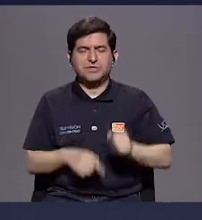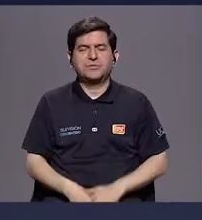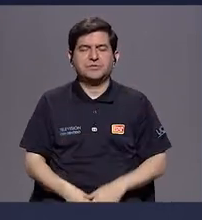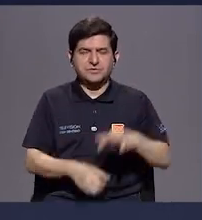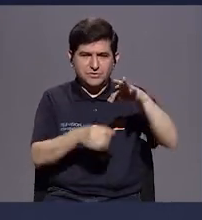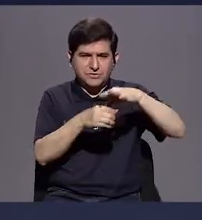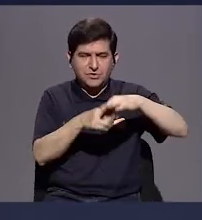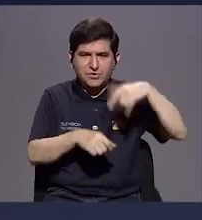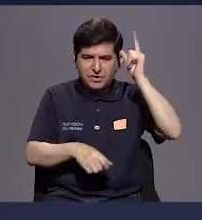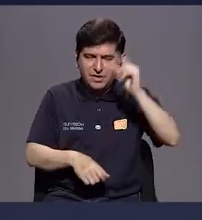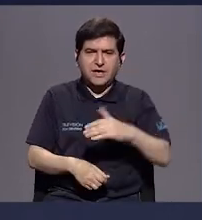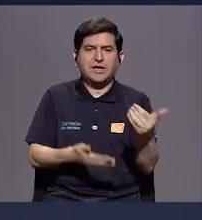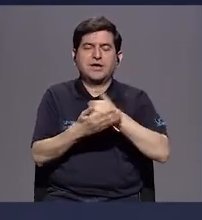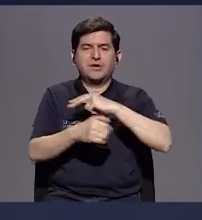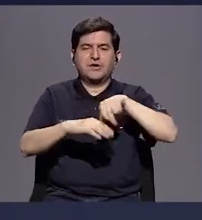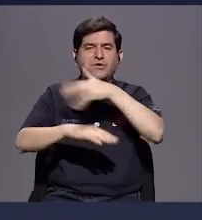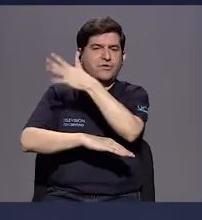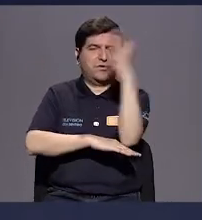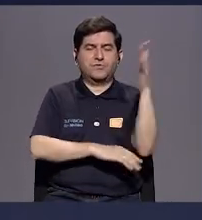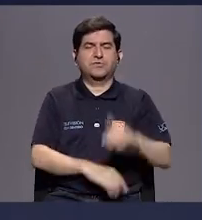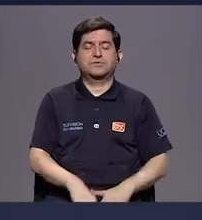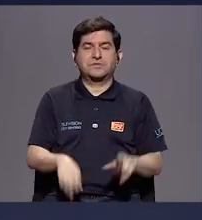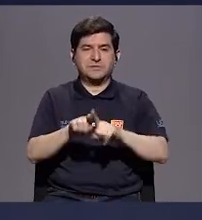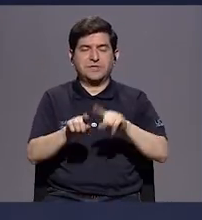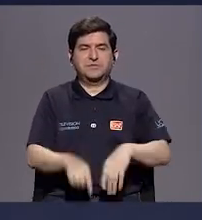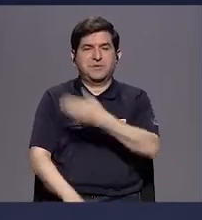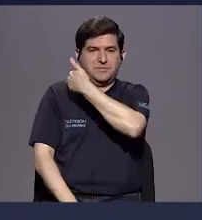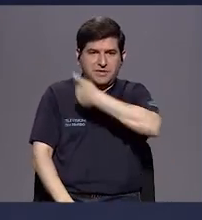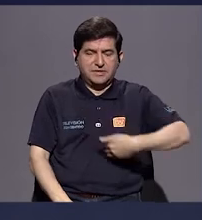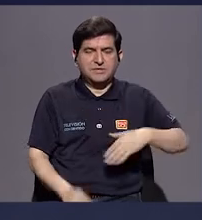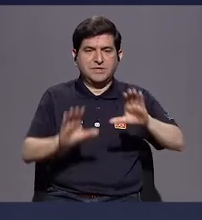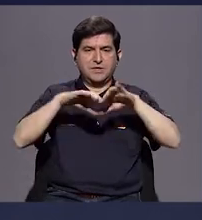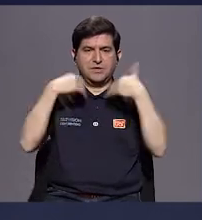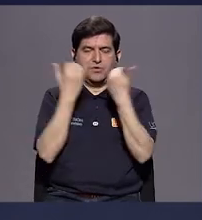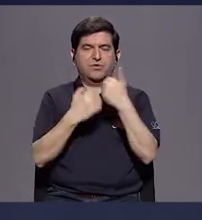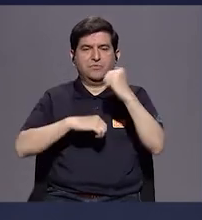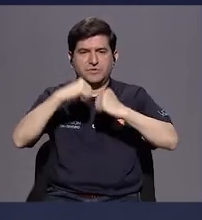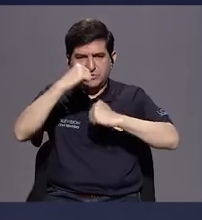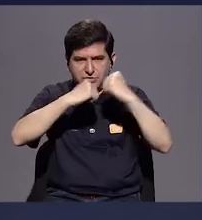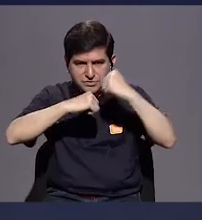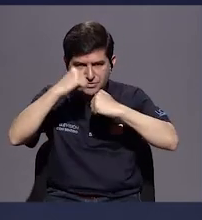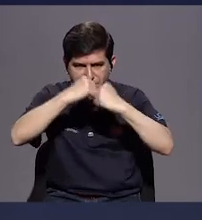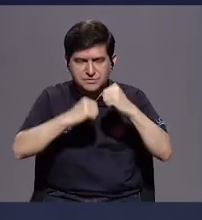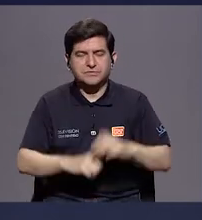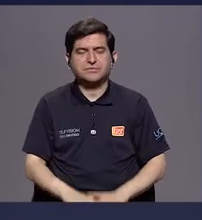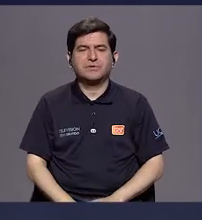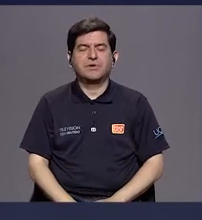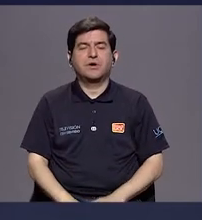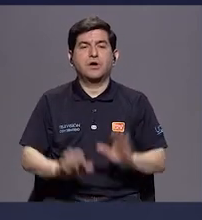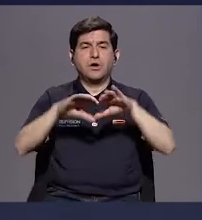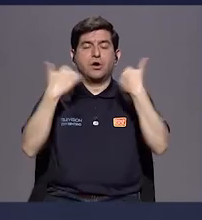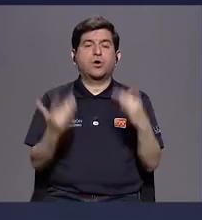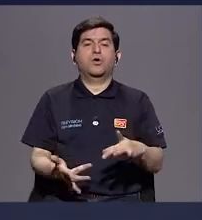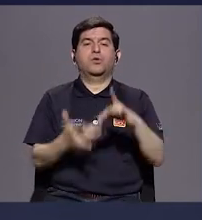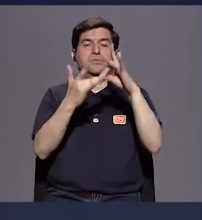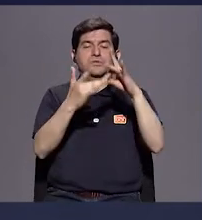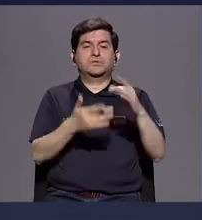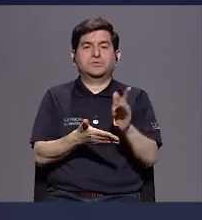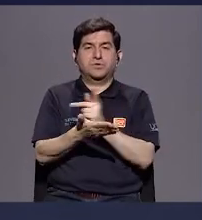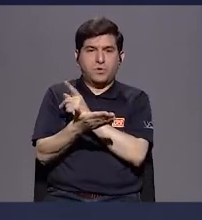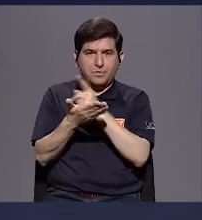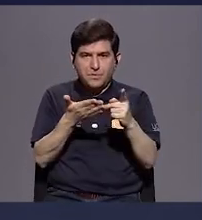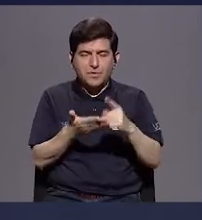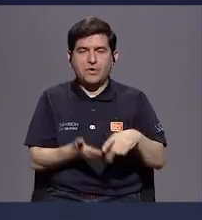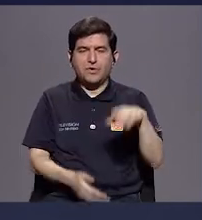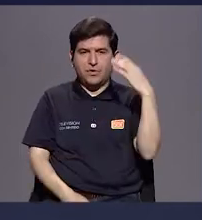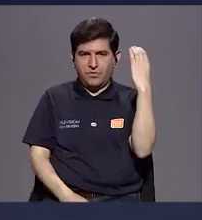Recursos Naturales, presido la Comisión de Infraestructura, presido la Comisión Especial también de la provincia de